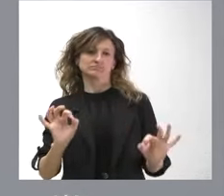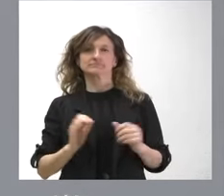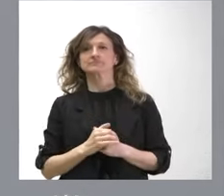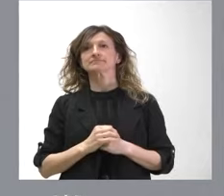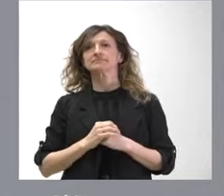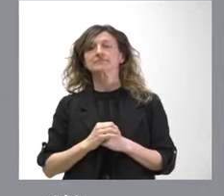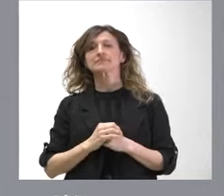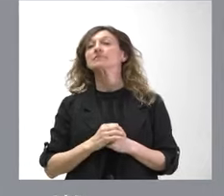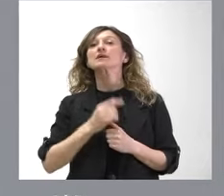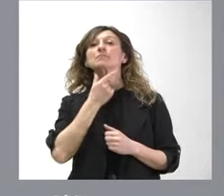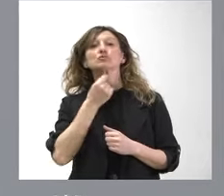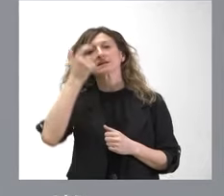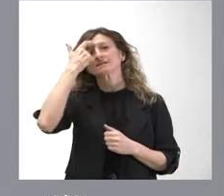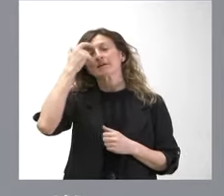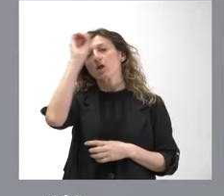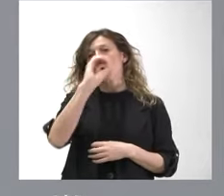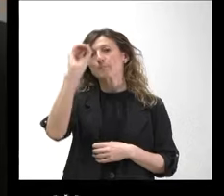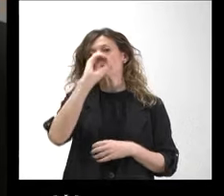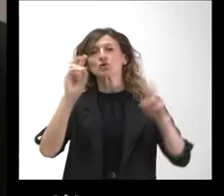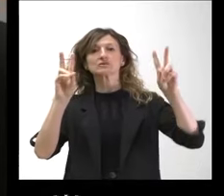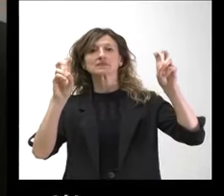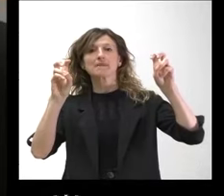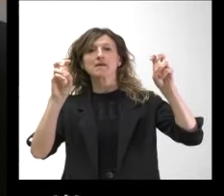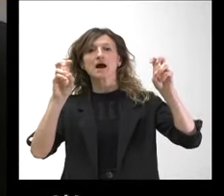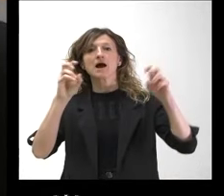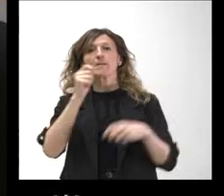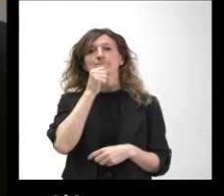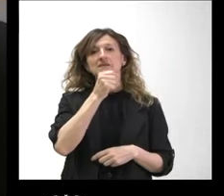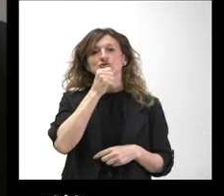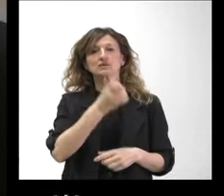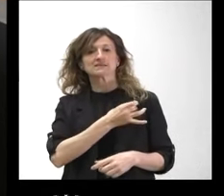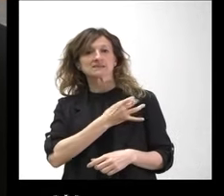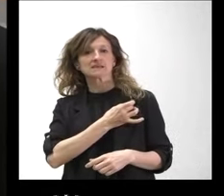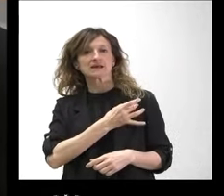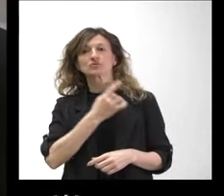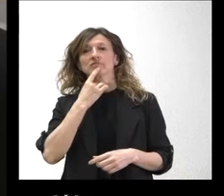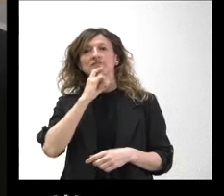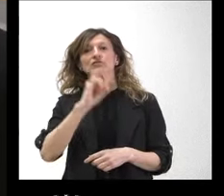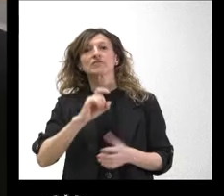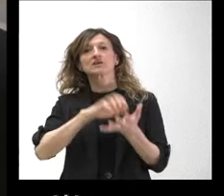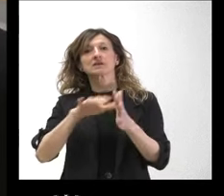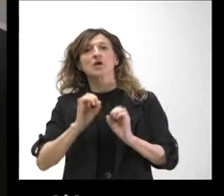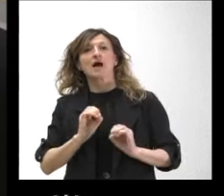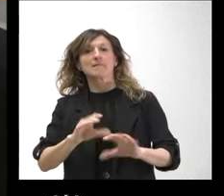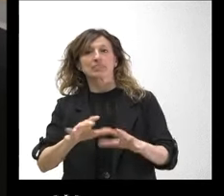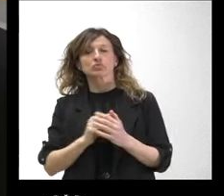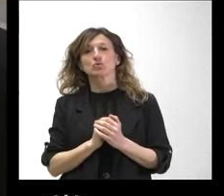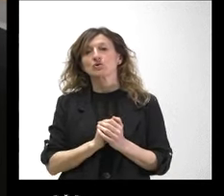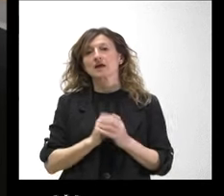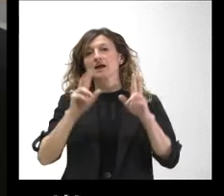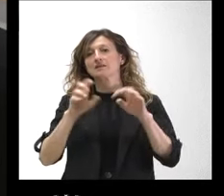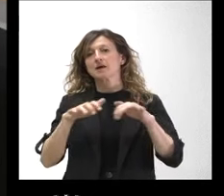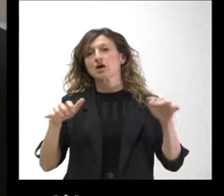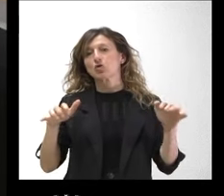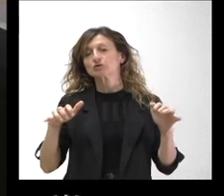A mí me gustaría conocer su opinión sobre la decisión de PSOE y sindicatos de abandonar la Fundación Castilla y León Sé que depende de las Cortes